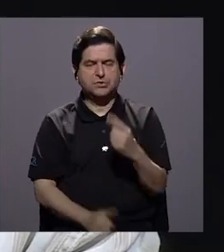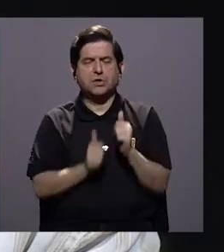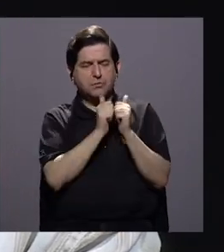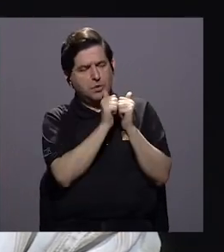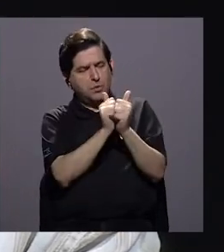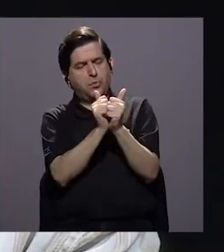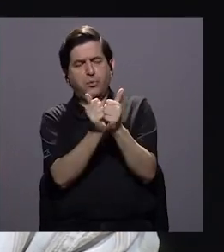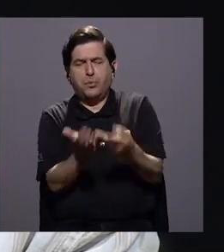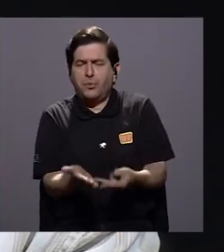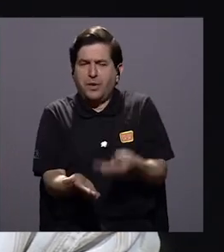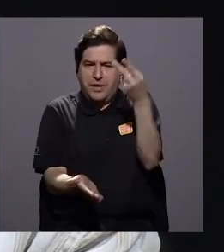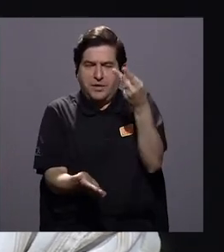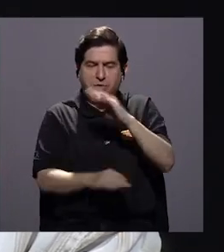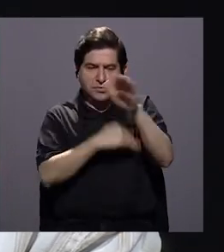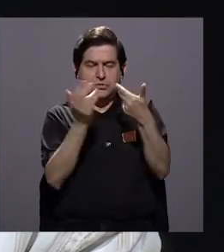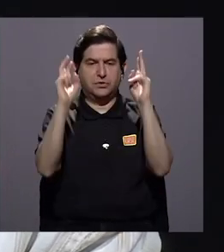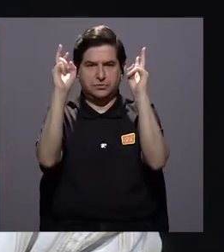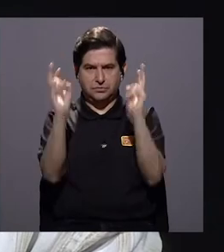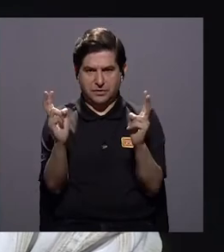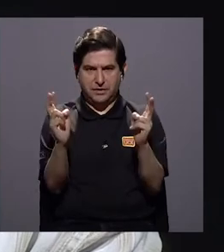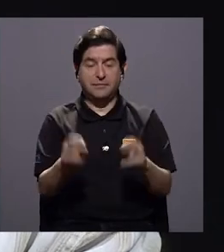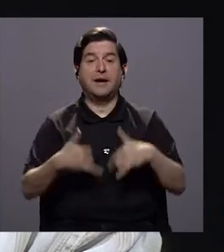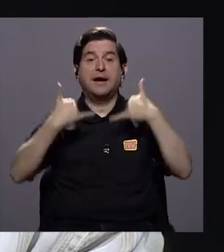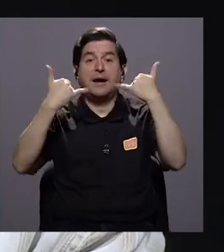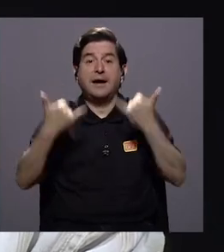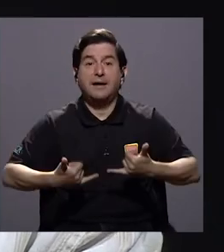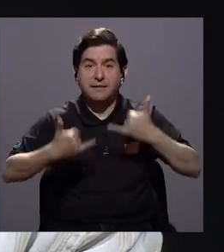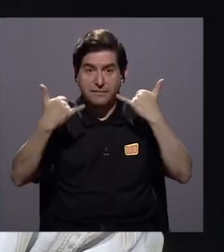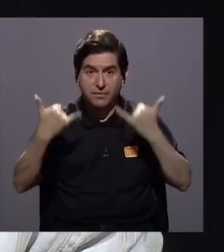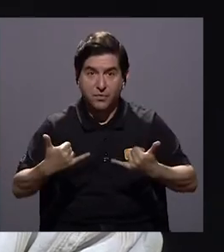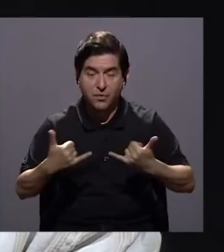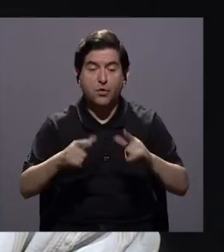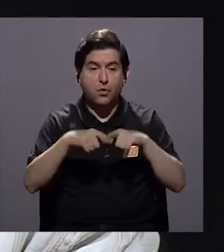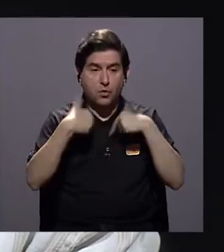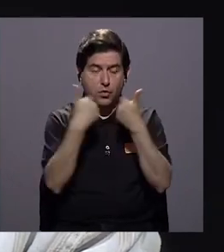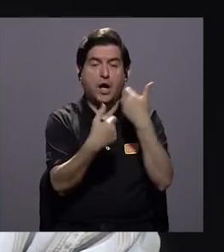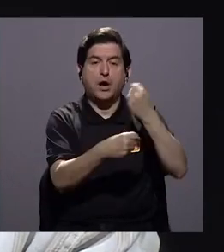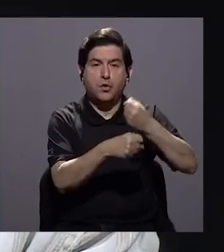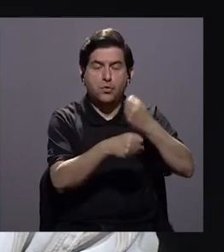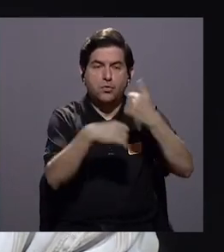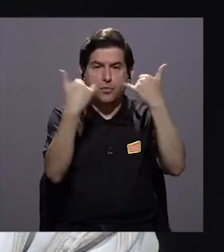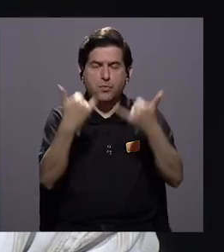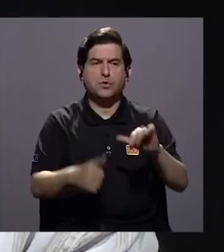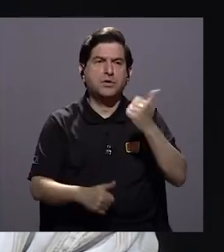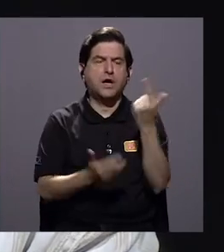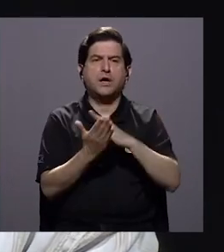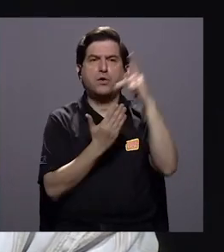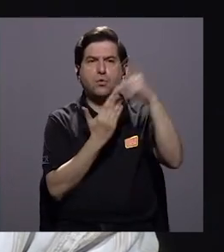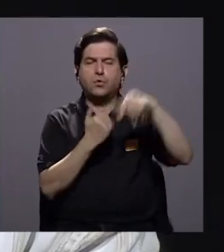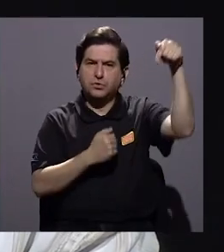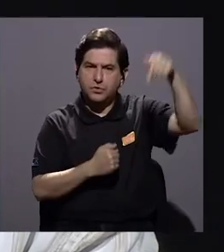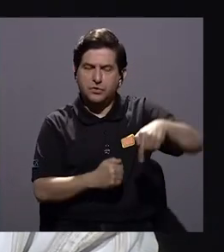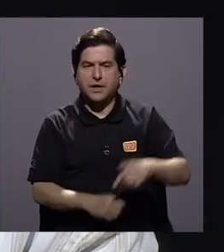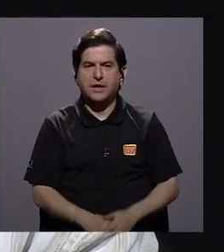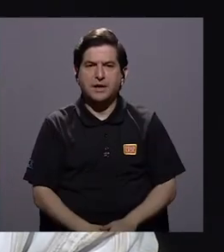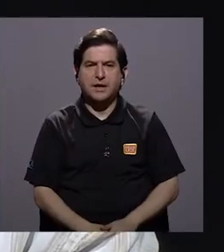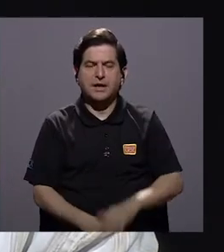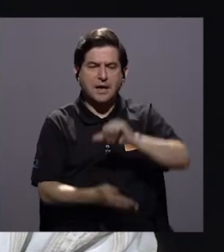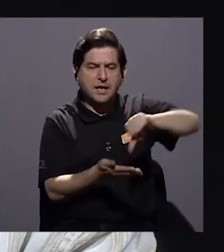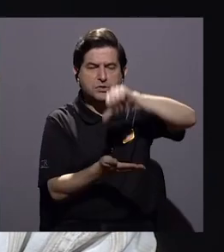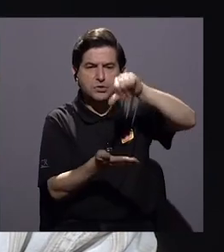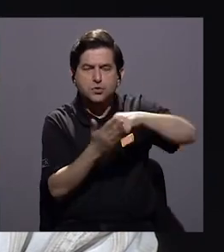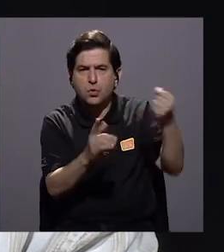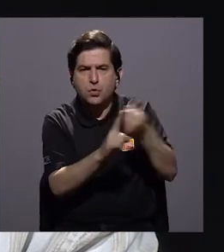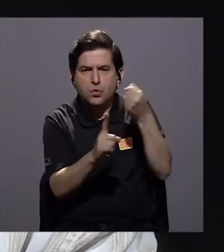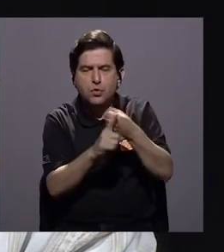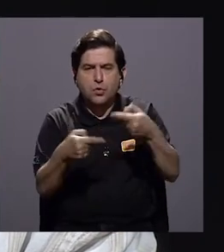un compañero invaluable en toda esta temática. Y ahora con un grupo de trabajo que ya estuve en otro programa aquí, que se llama Núcleo de